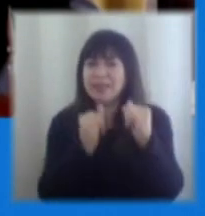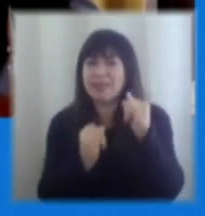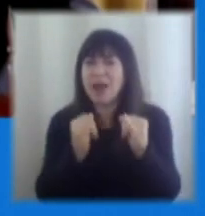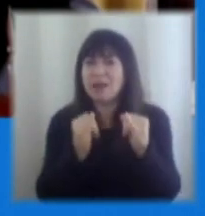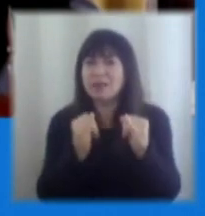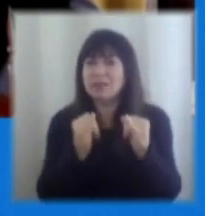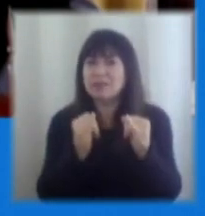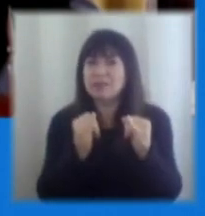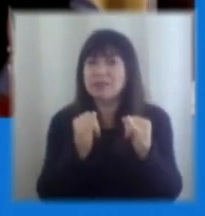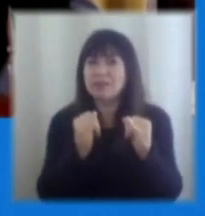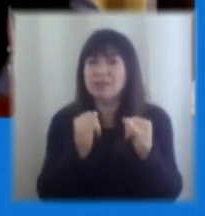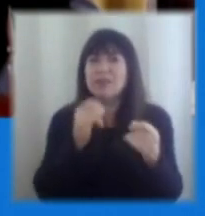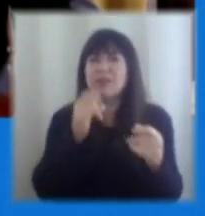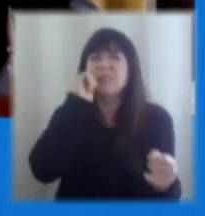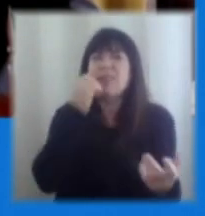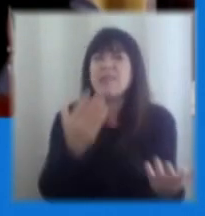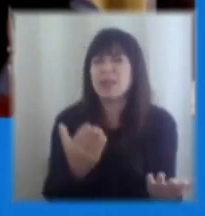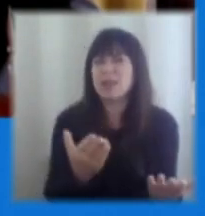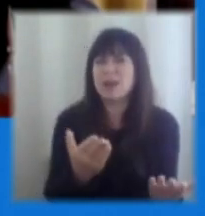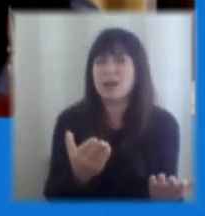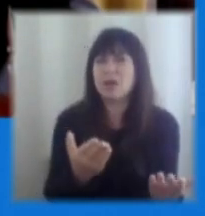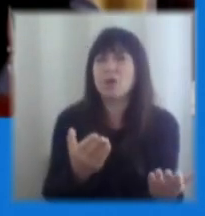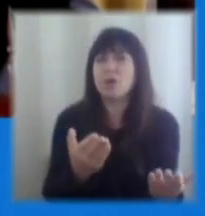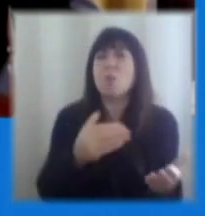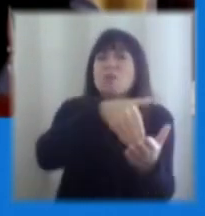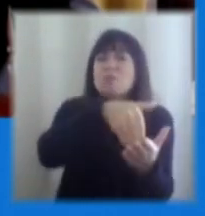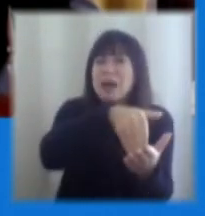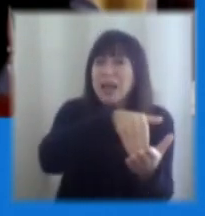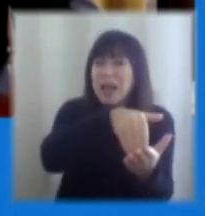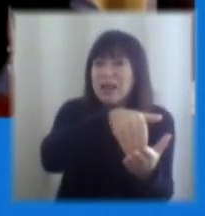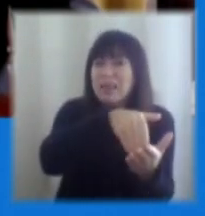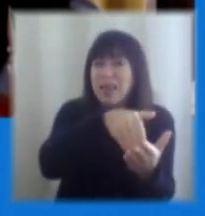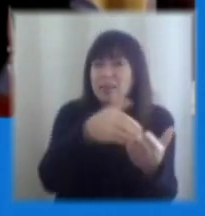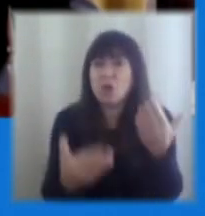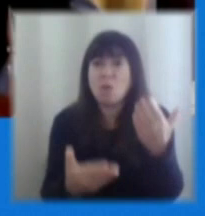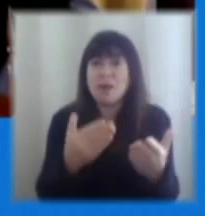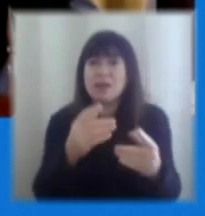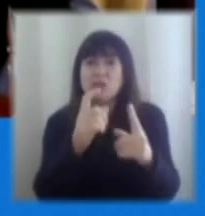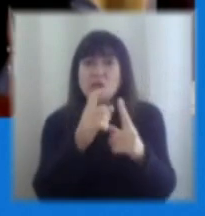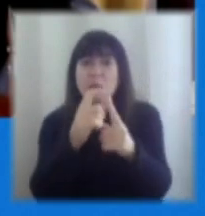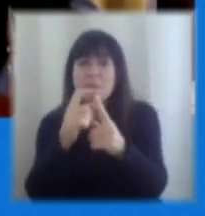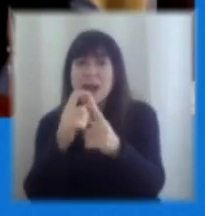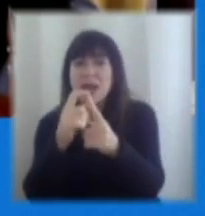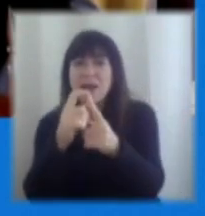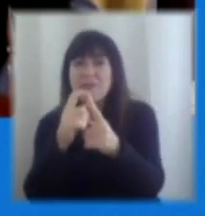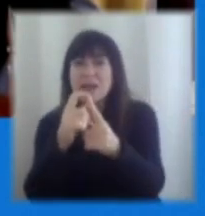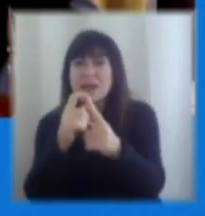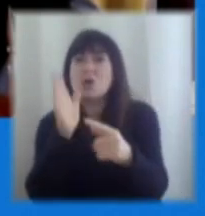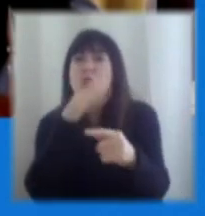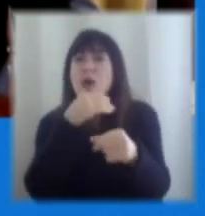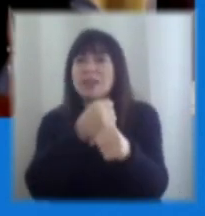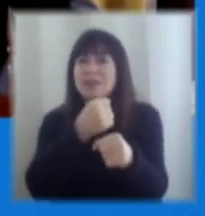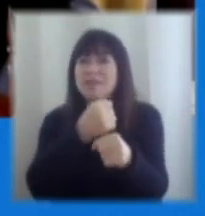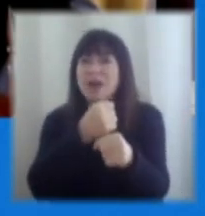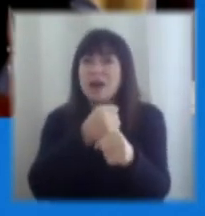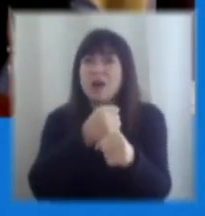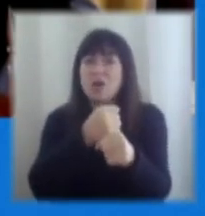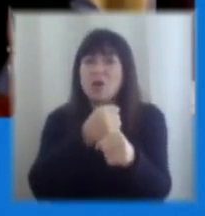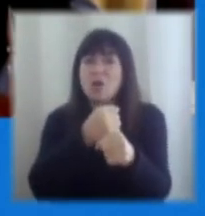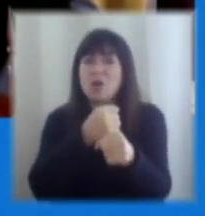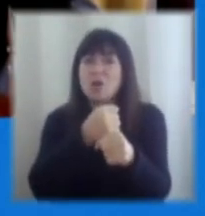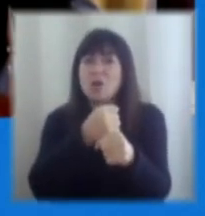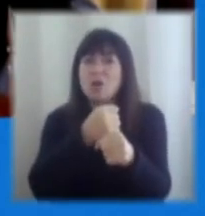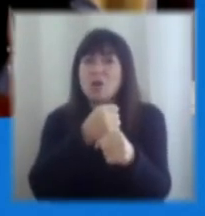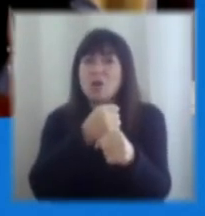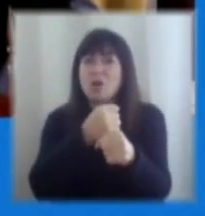esta palabra que se asimilaba a precariedad cuando realmente pensamos en la precariedad está en la ausencia de empleo la informalidad esta palabra me refiero a la palabra